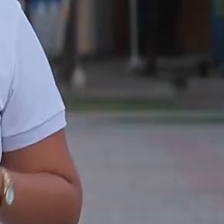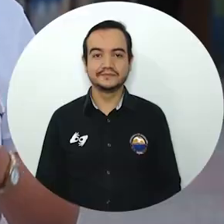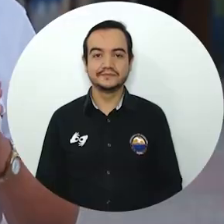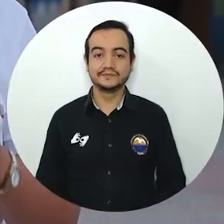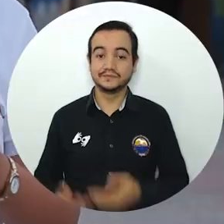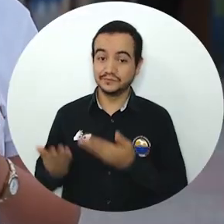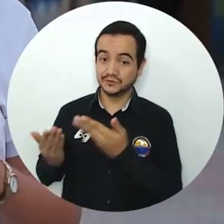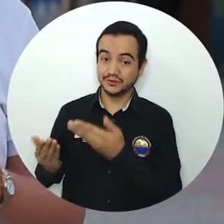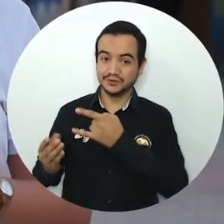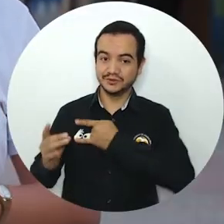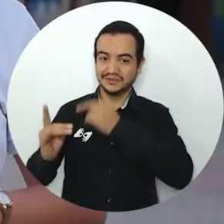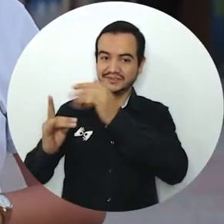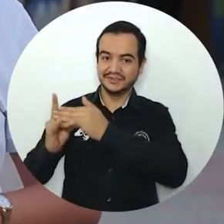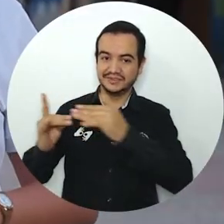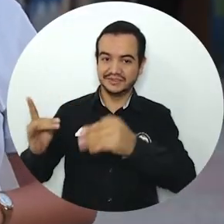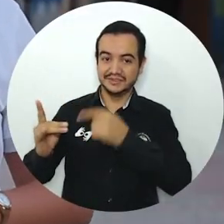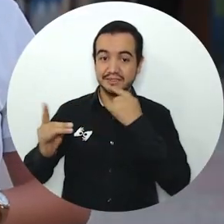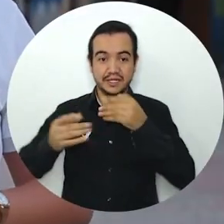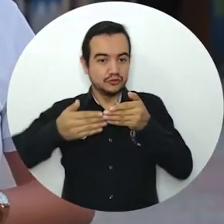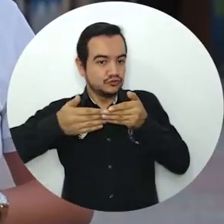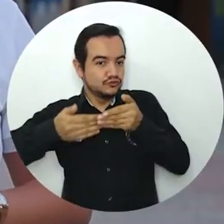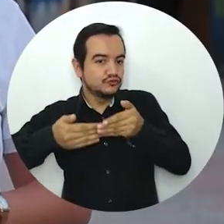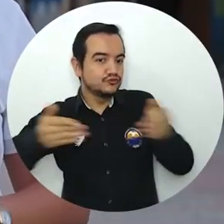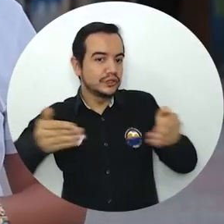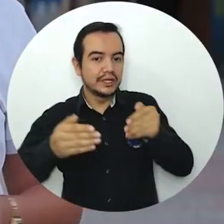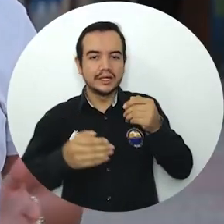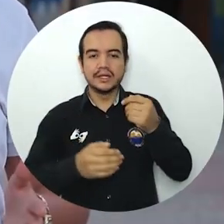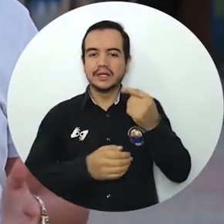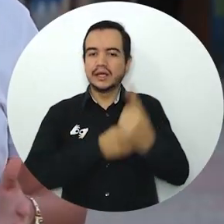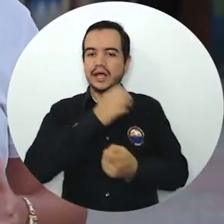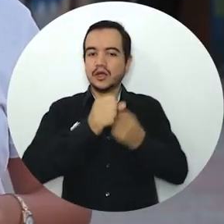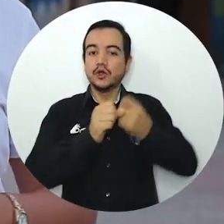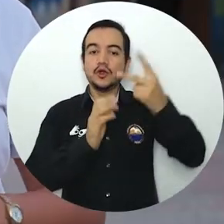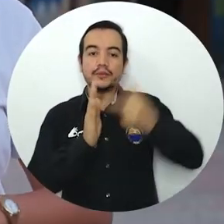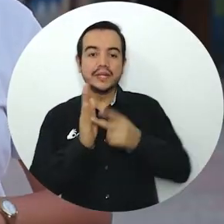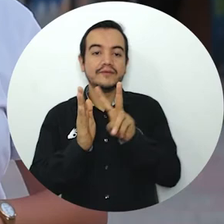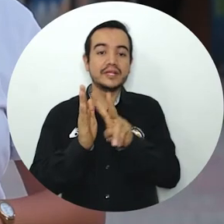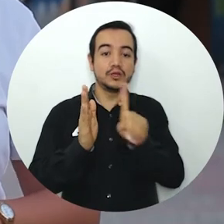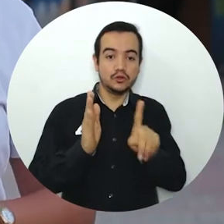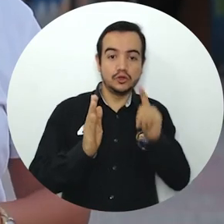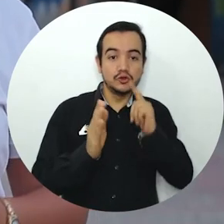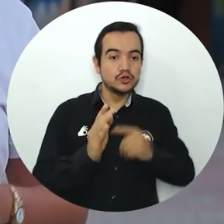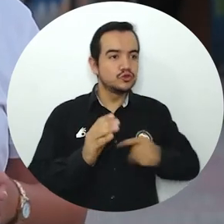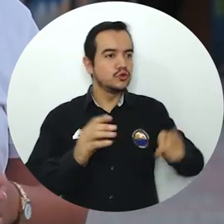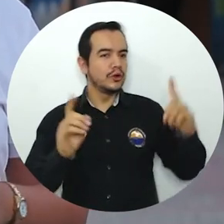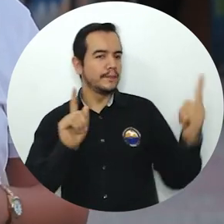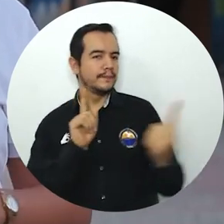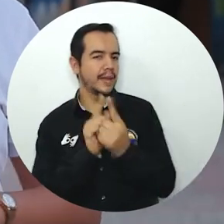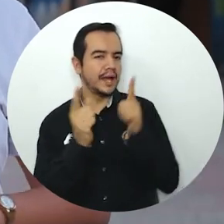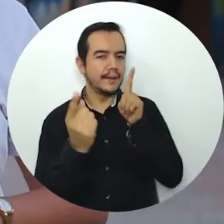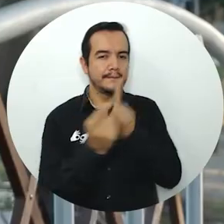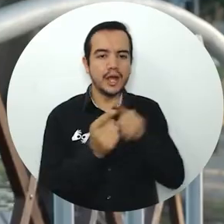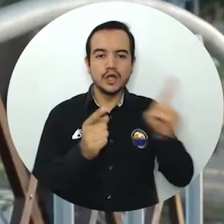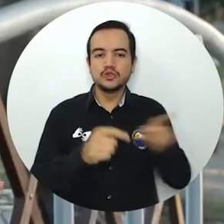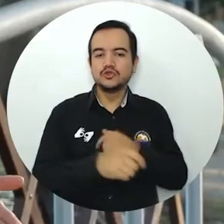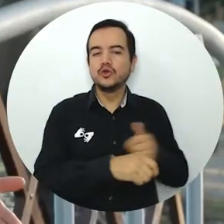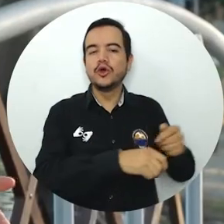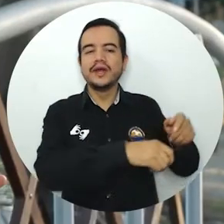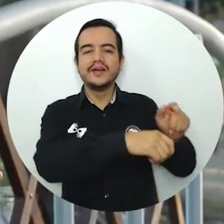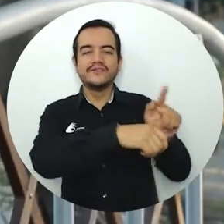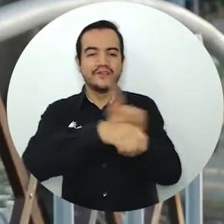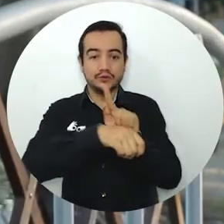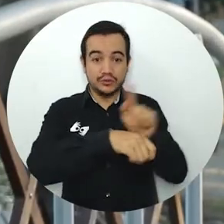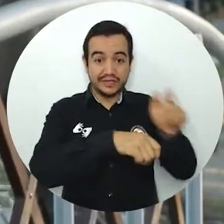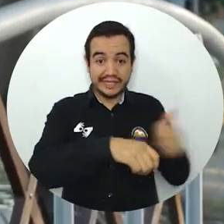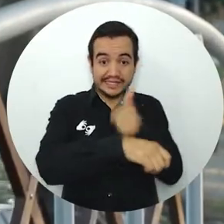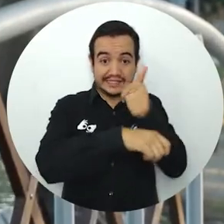UNI Magdalena acogió la versión 2021 del Encuentro Nacional de Decanos de las Facultades de Derecho. La actividad